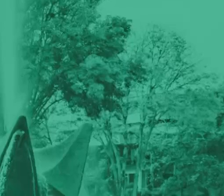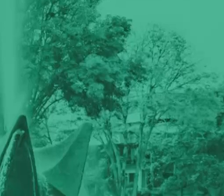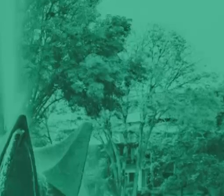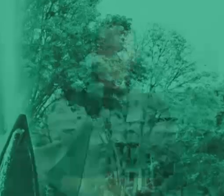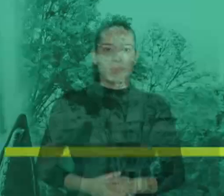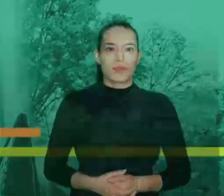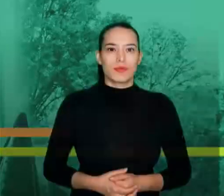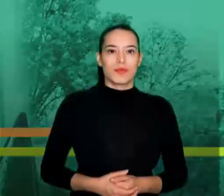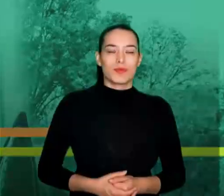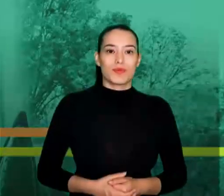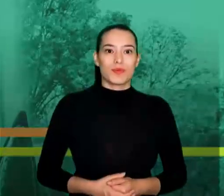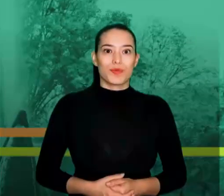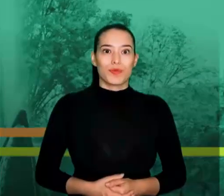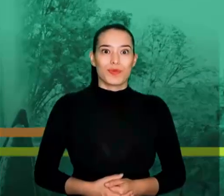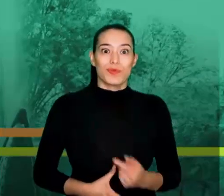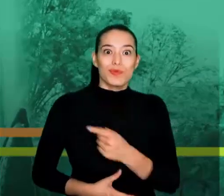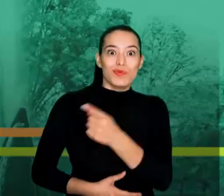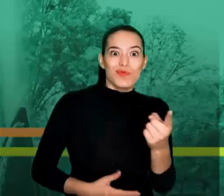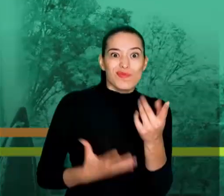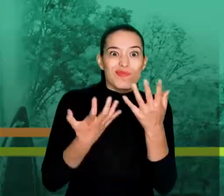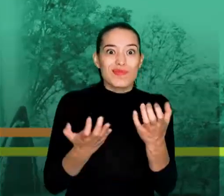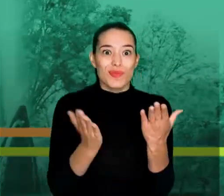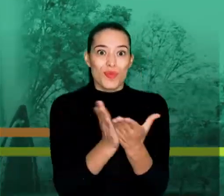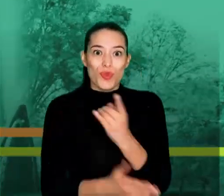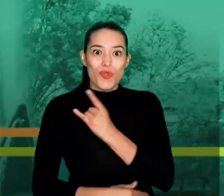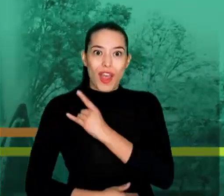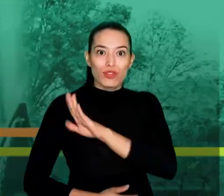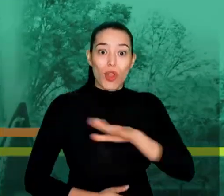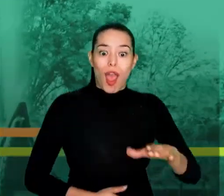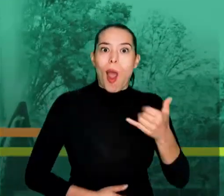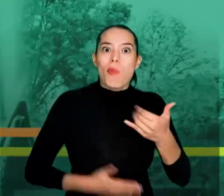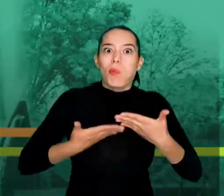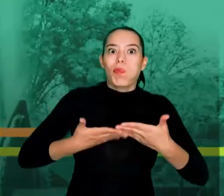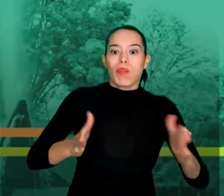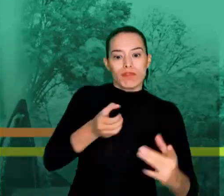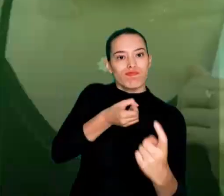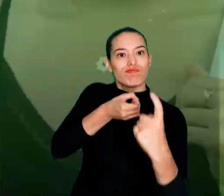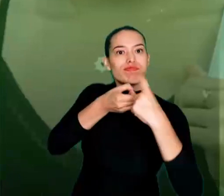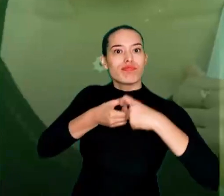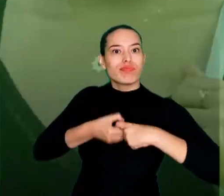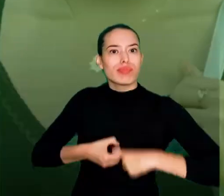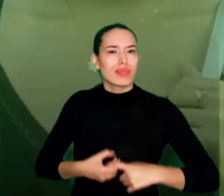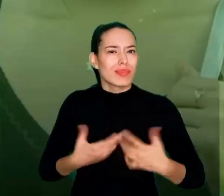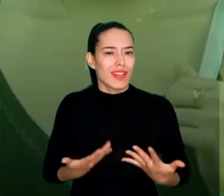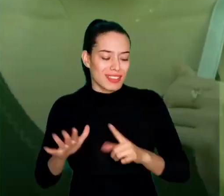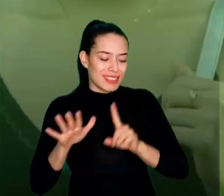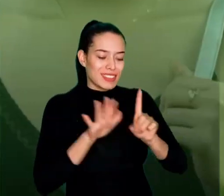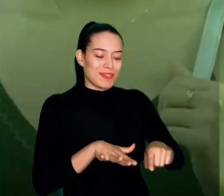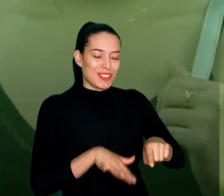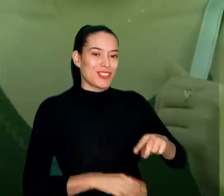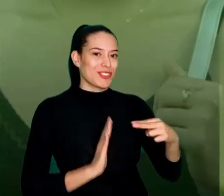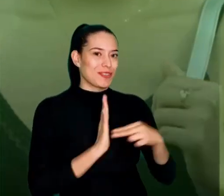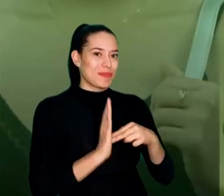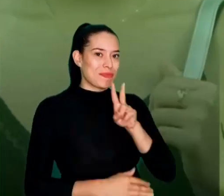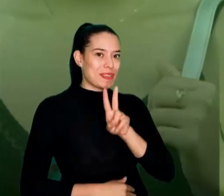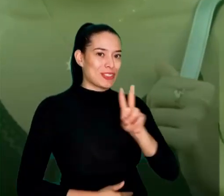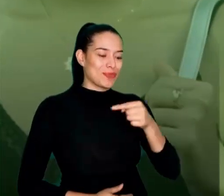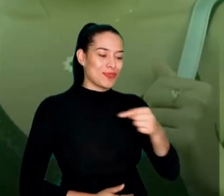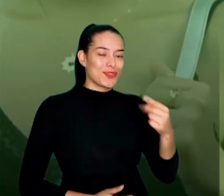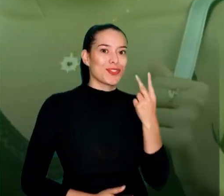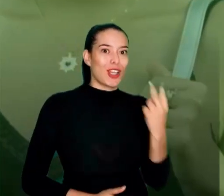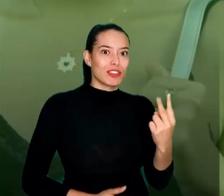Están abiertas las inscripciones para estudiar en la Universidad de Antioquia en el segundo semestre de 2022.